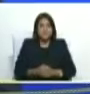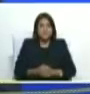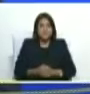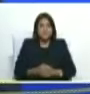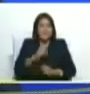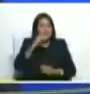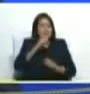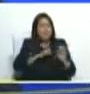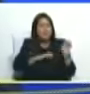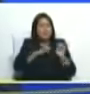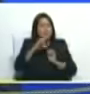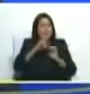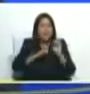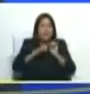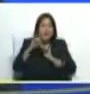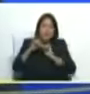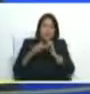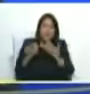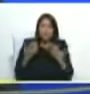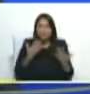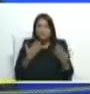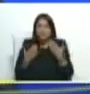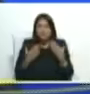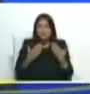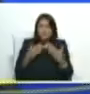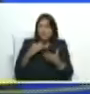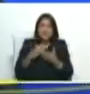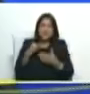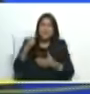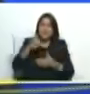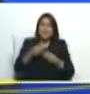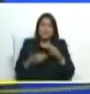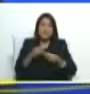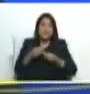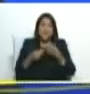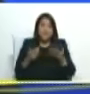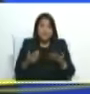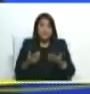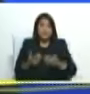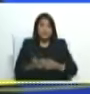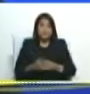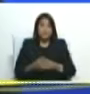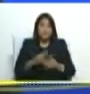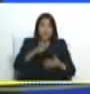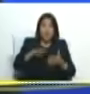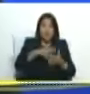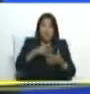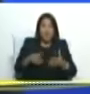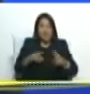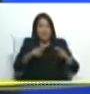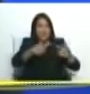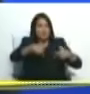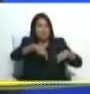Balanceando, como siempre hacemos, todos los planes de los cuadrantes de paz,